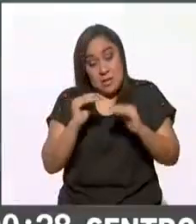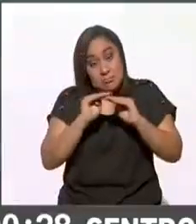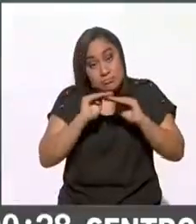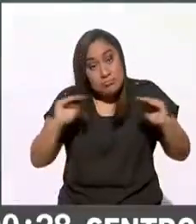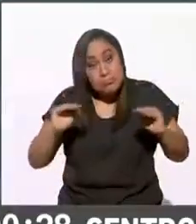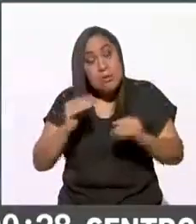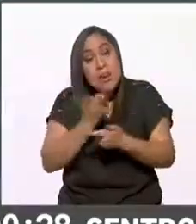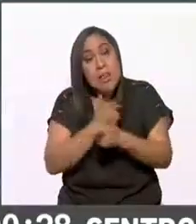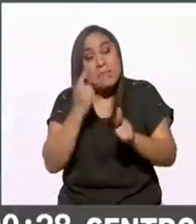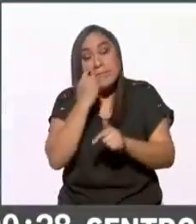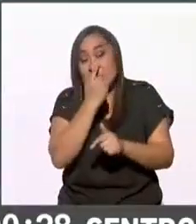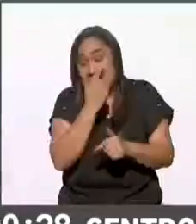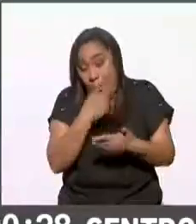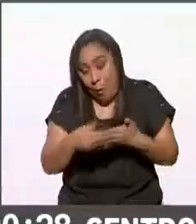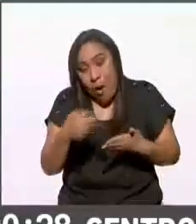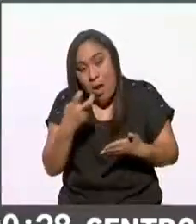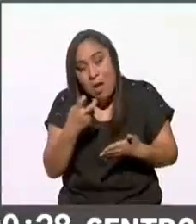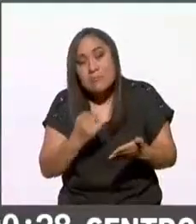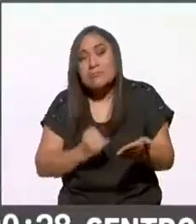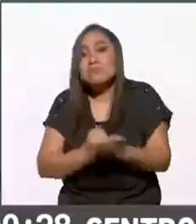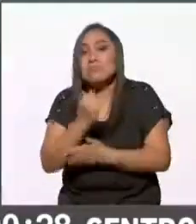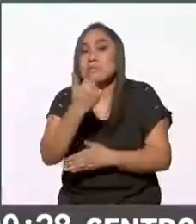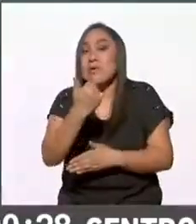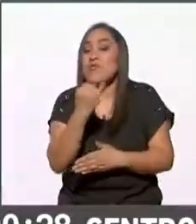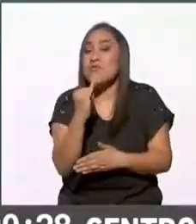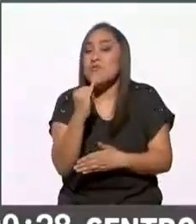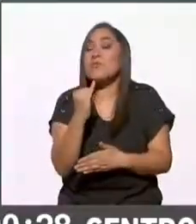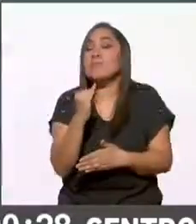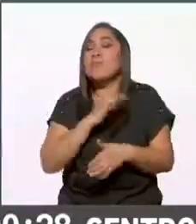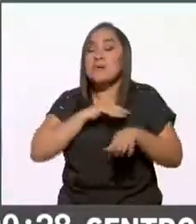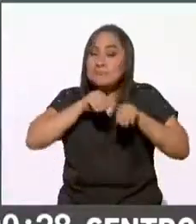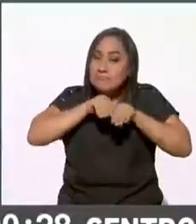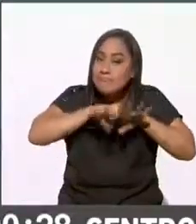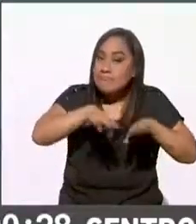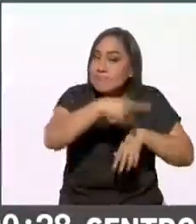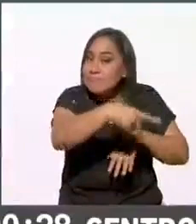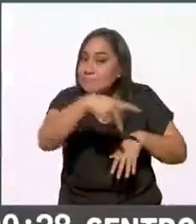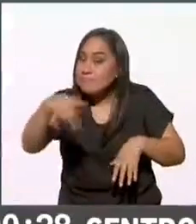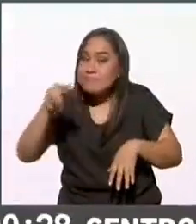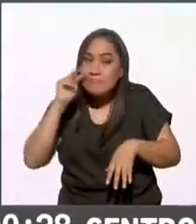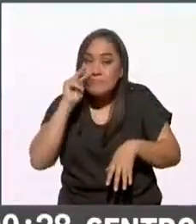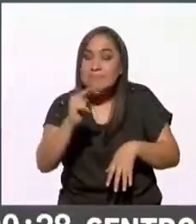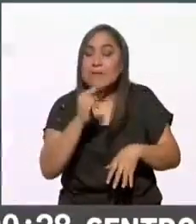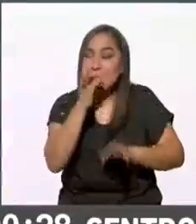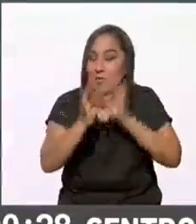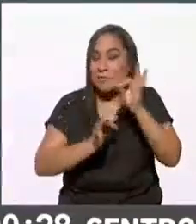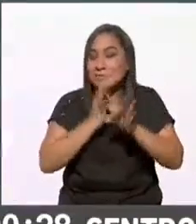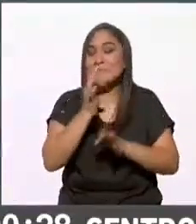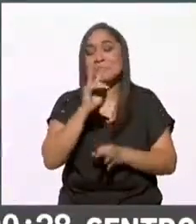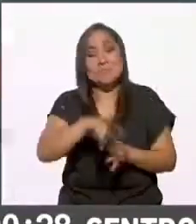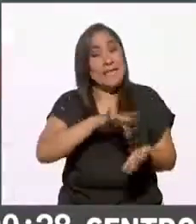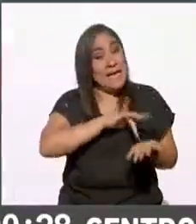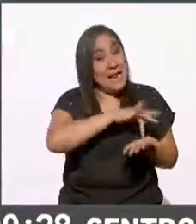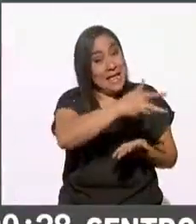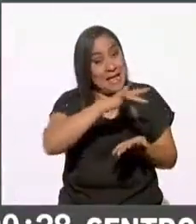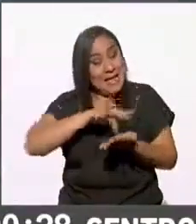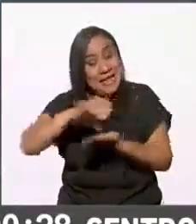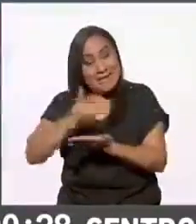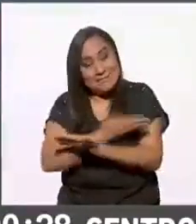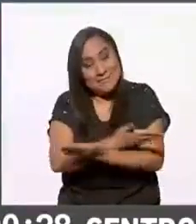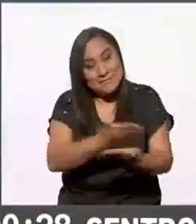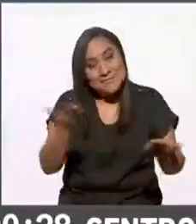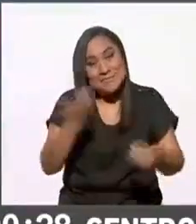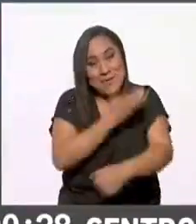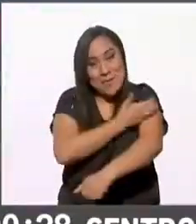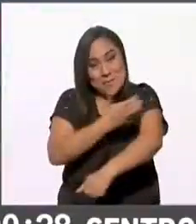sentó en este 6 de junio y llegó a los hogares de cada uno de nosotros y también la información yo les quiero agradecer a ustedes que